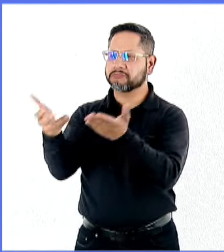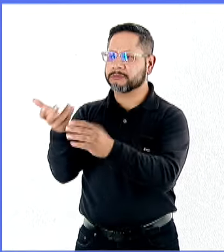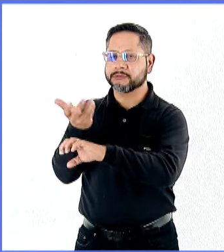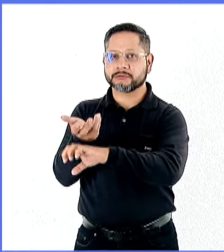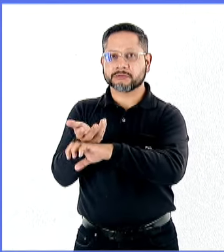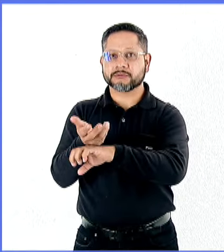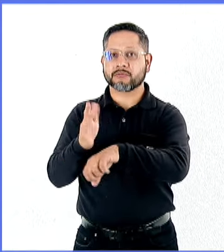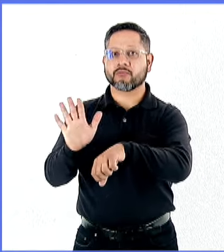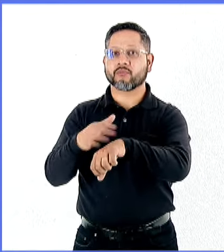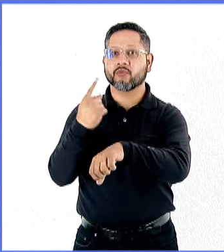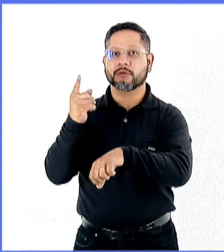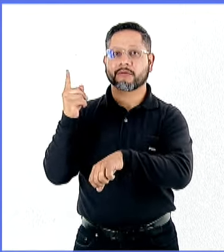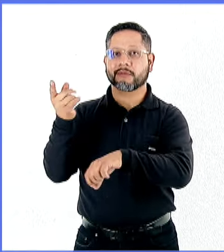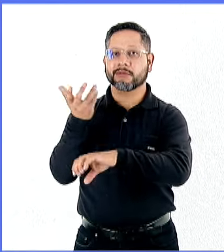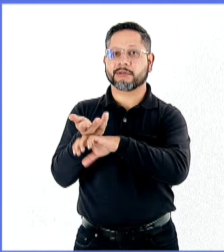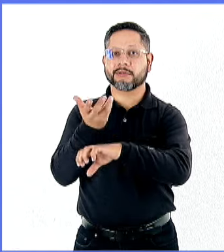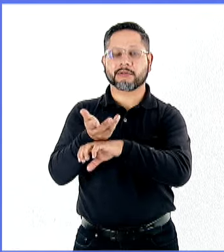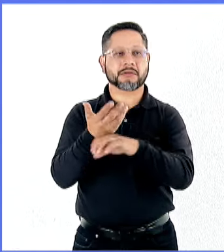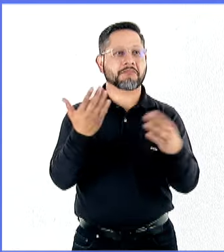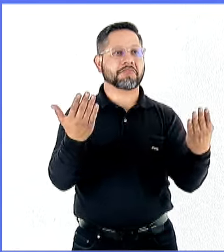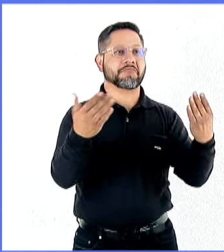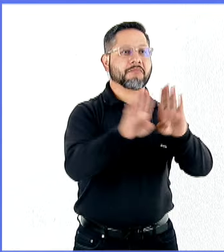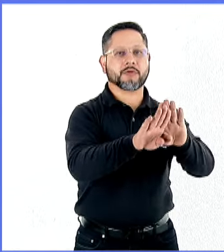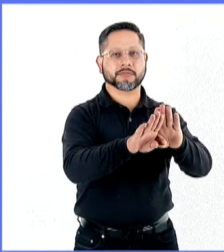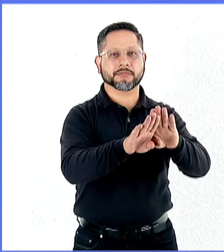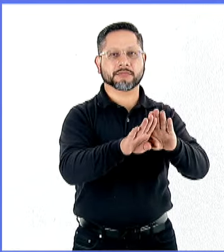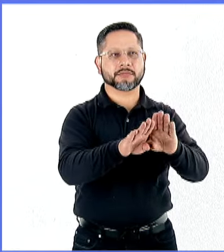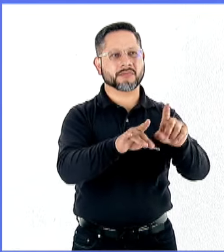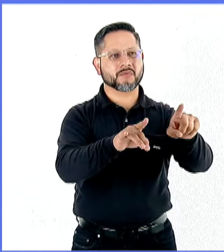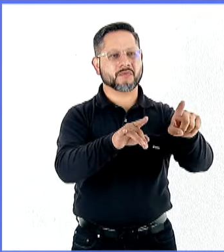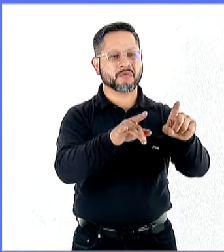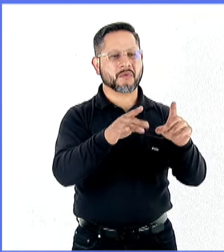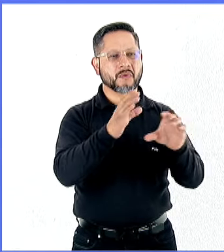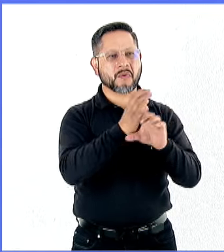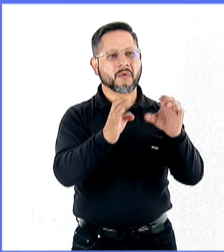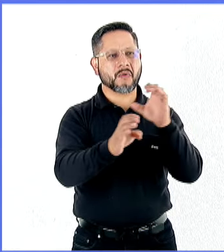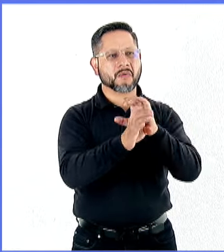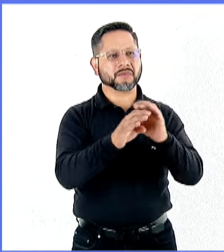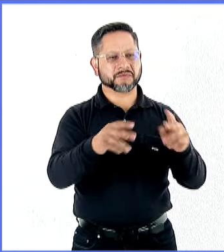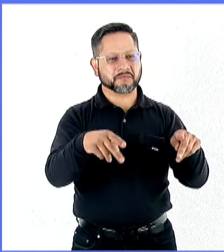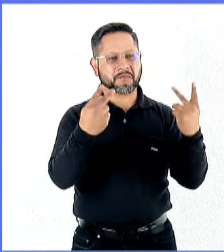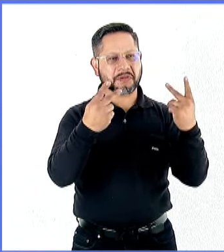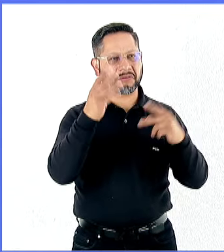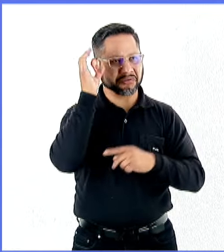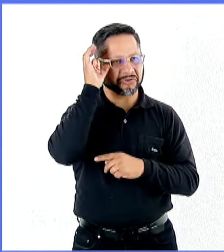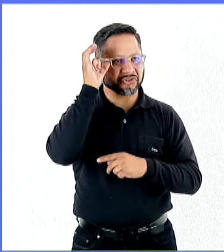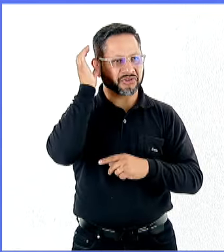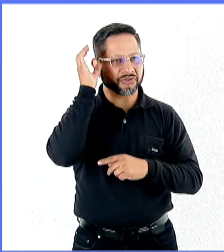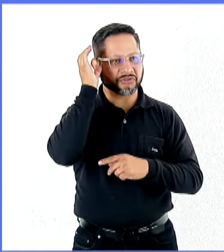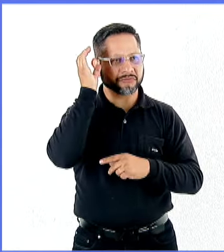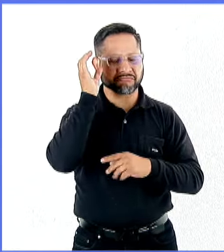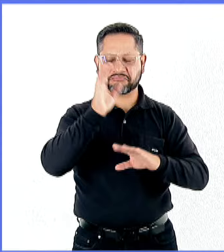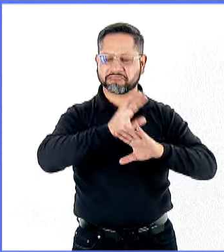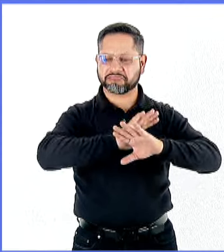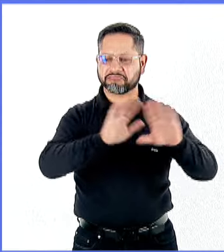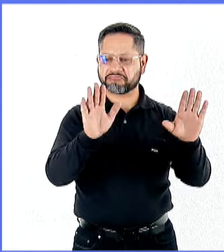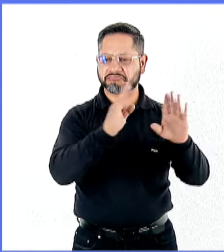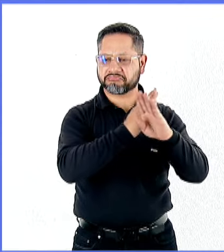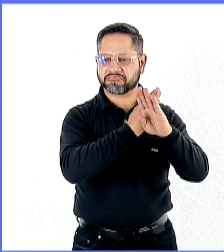Unidos podría cerrar las fronteras a los productos que se producían allá. Entonces, México se veía como una posibilidad de